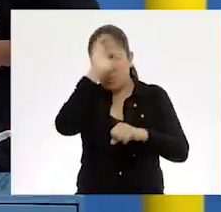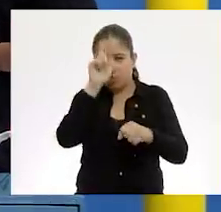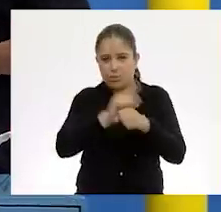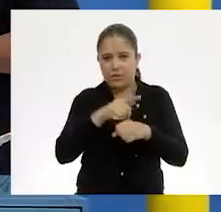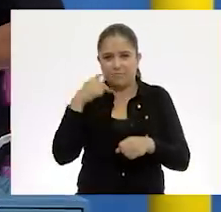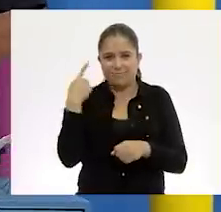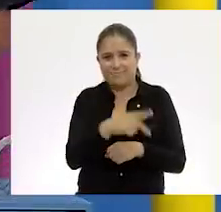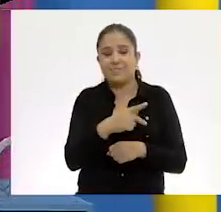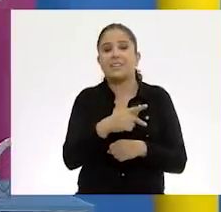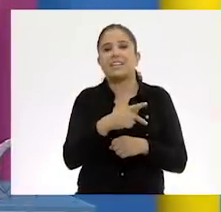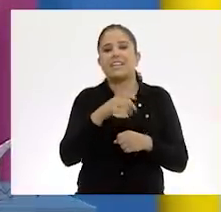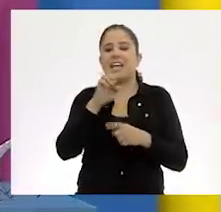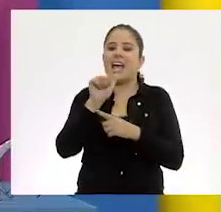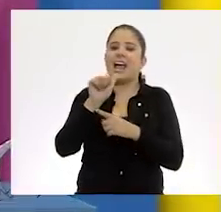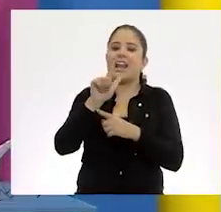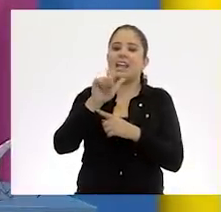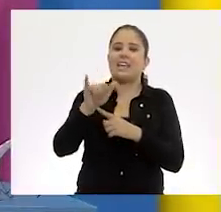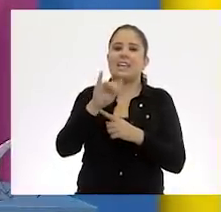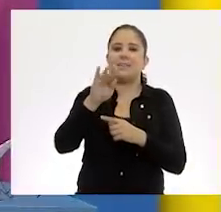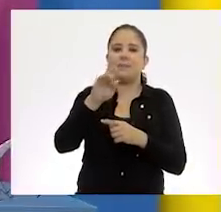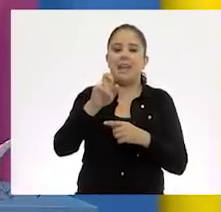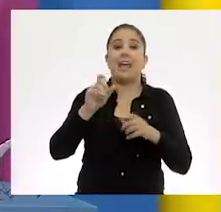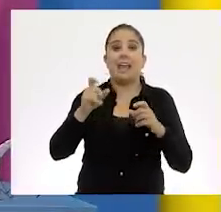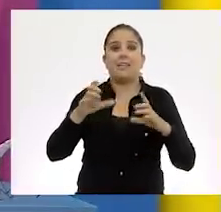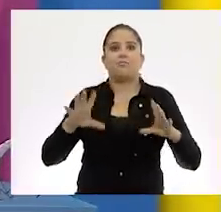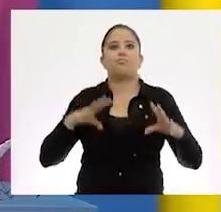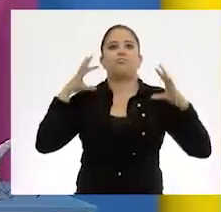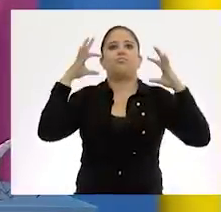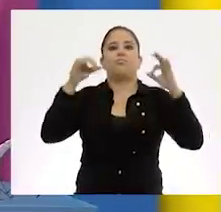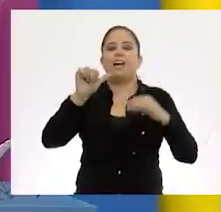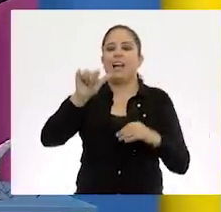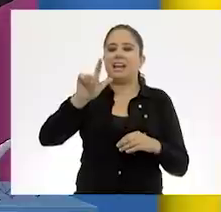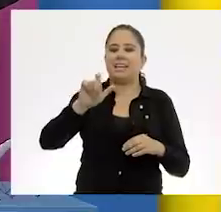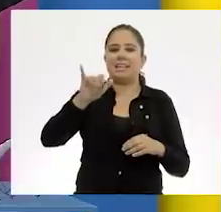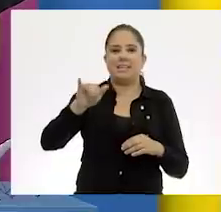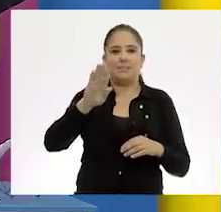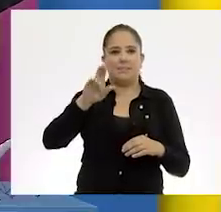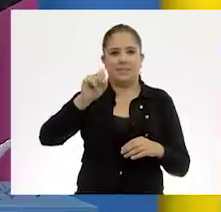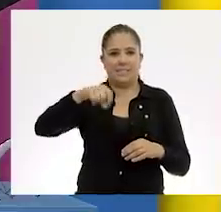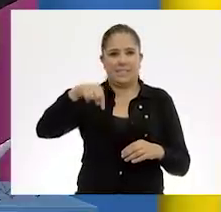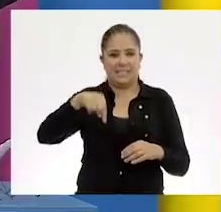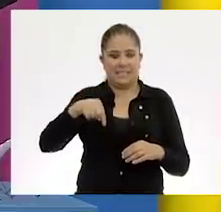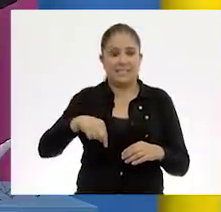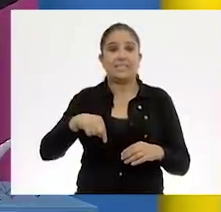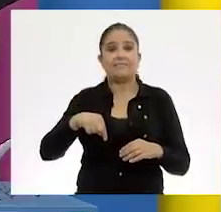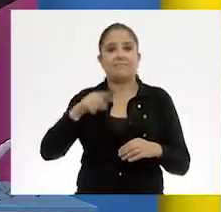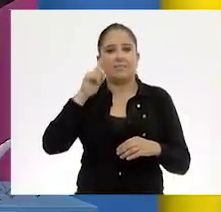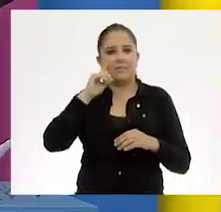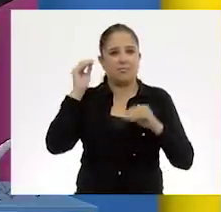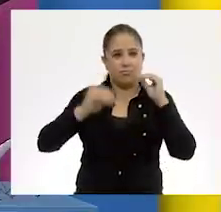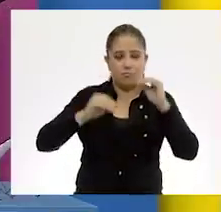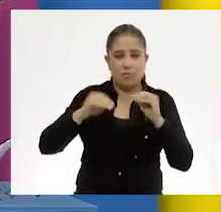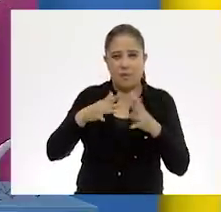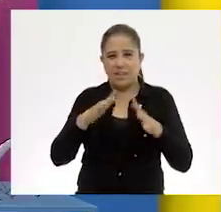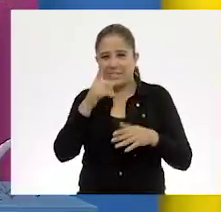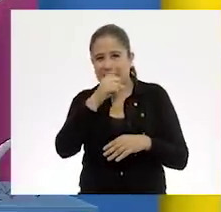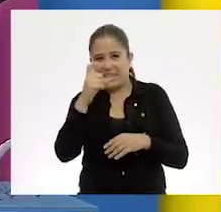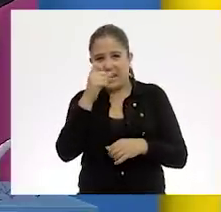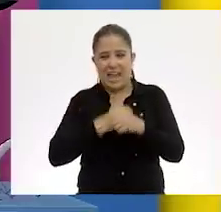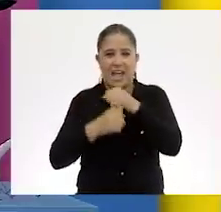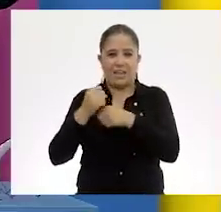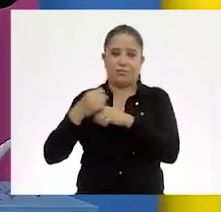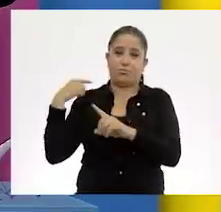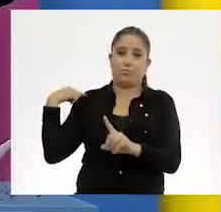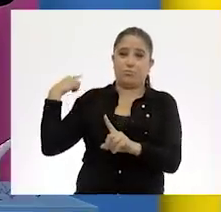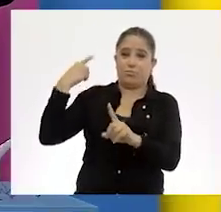Y ese es el caso de los alebrijes. Los alebrijes son piezas hechas por la familia Linares, ya hace casi 100 años que se inventó